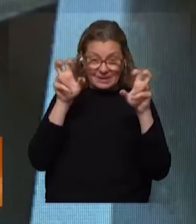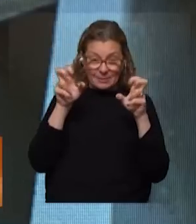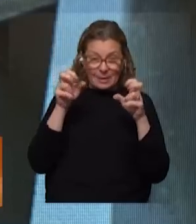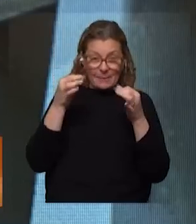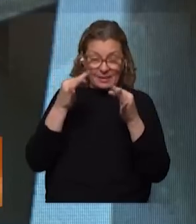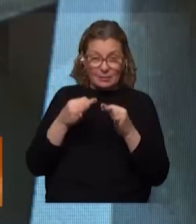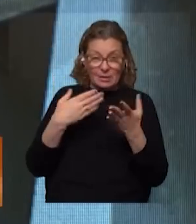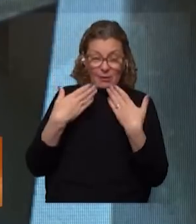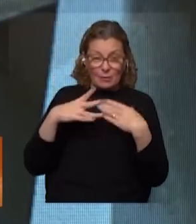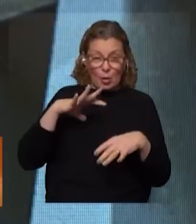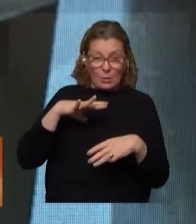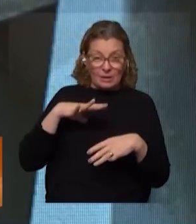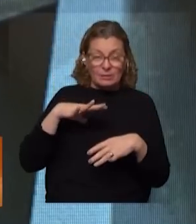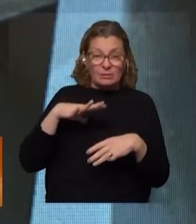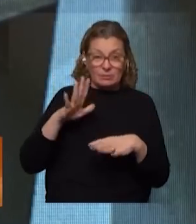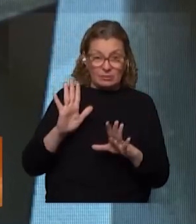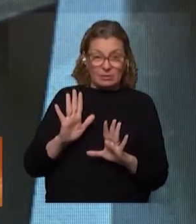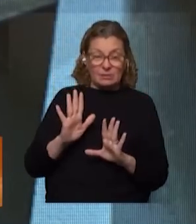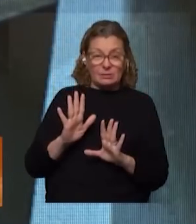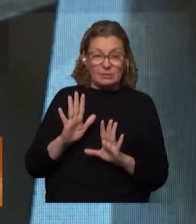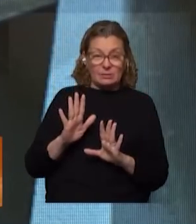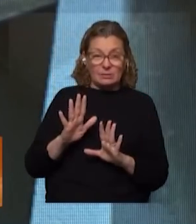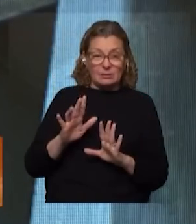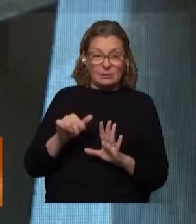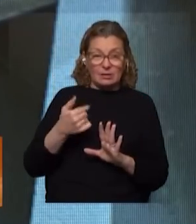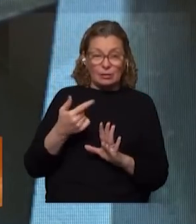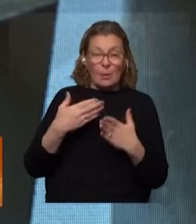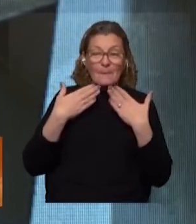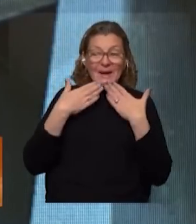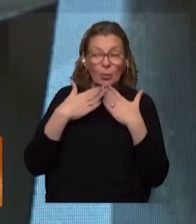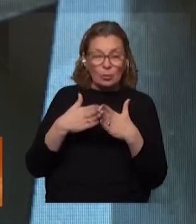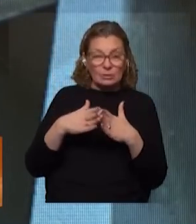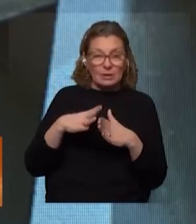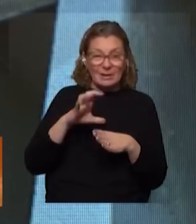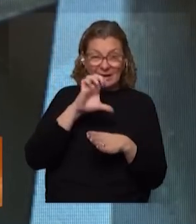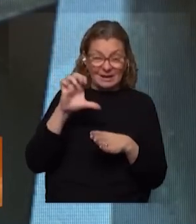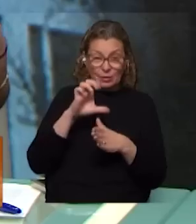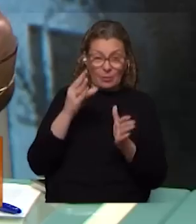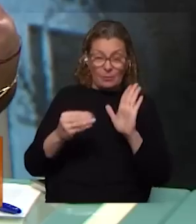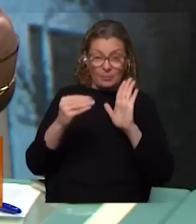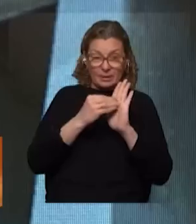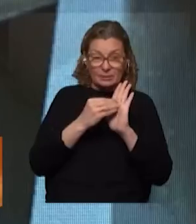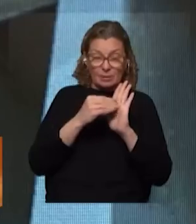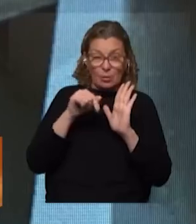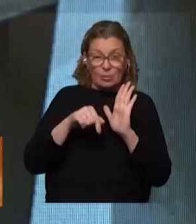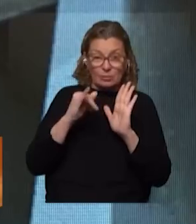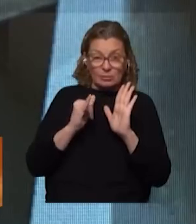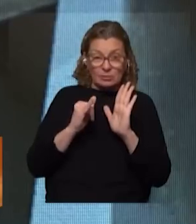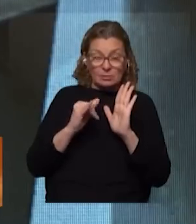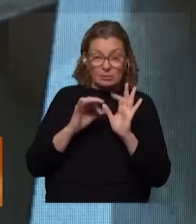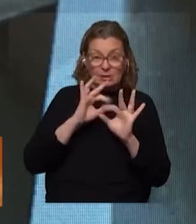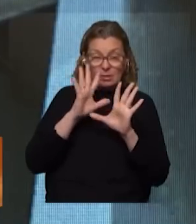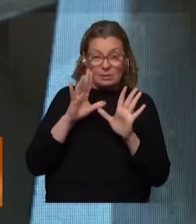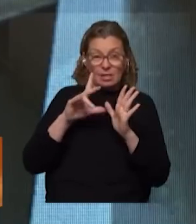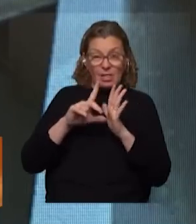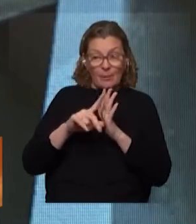específicamente de jubilaciones de jubilaciones toda consulta jubilatoria para enero te agendan si te agendas hoy así que ahí se te